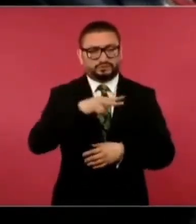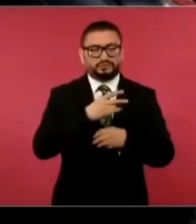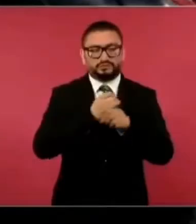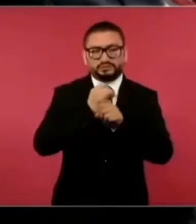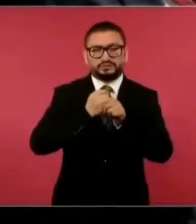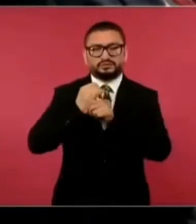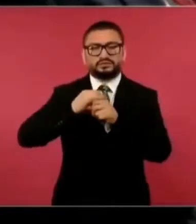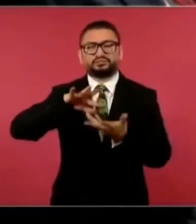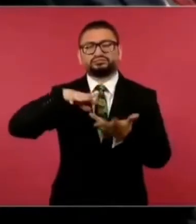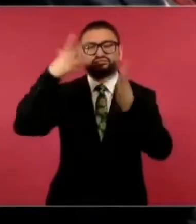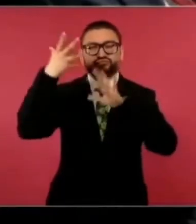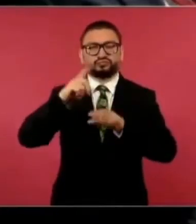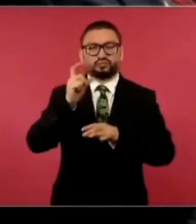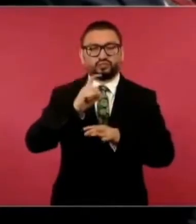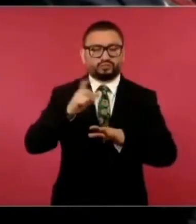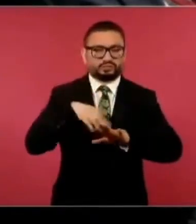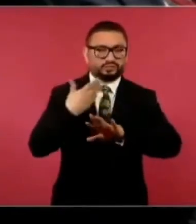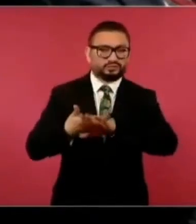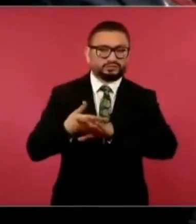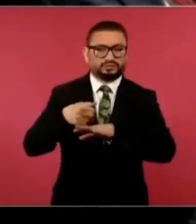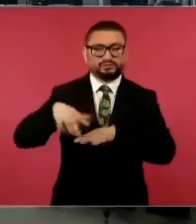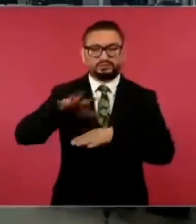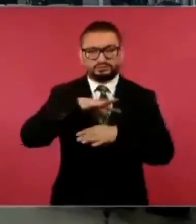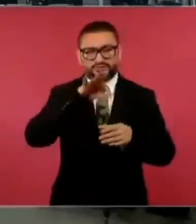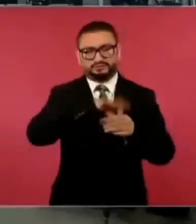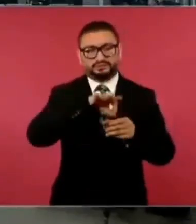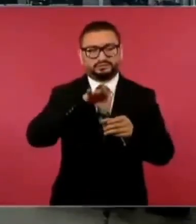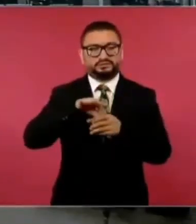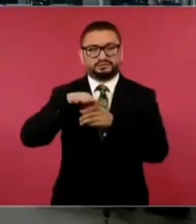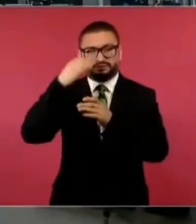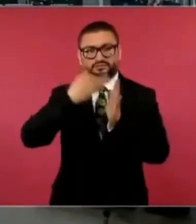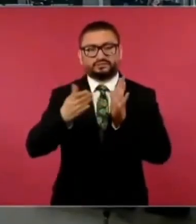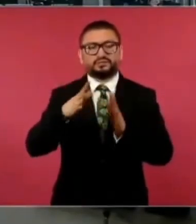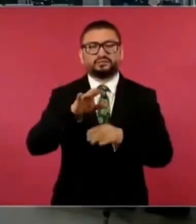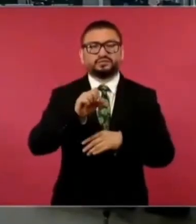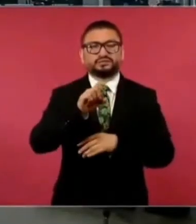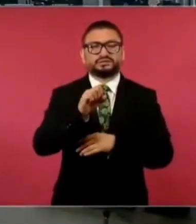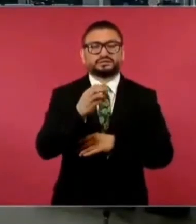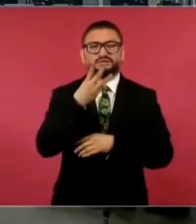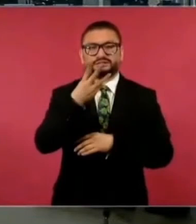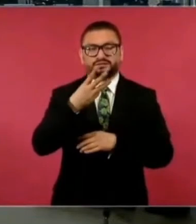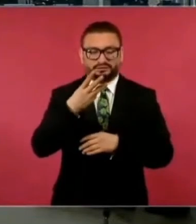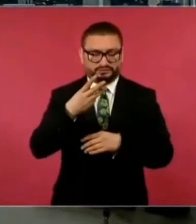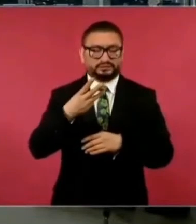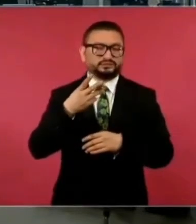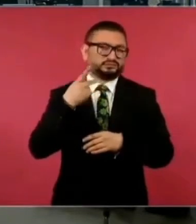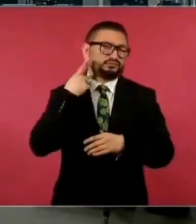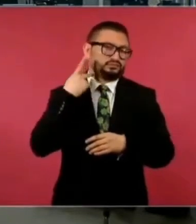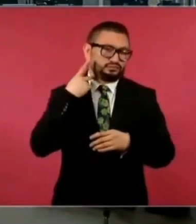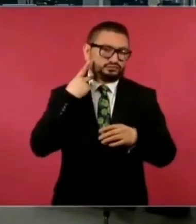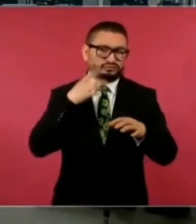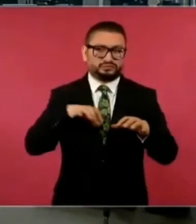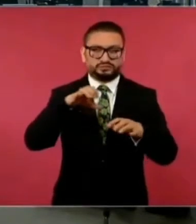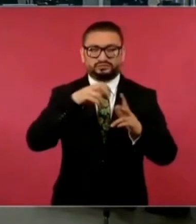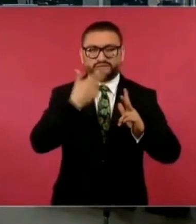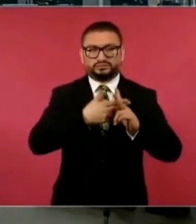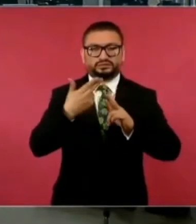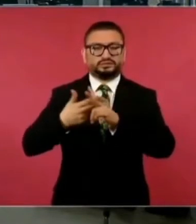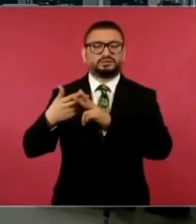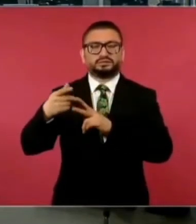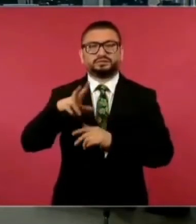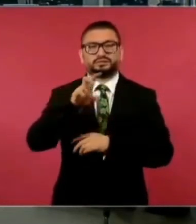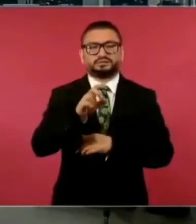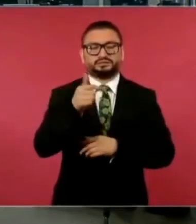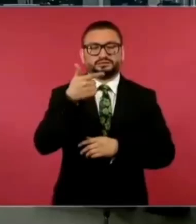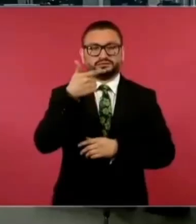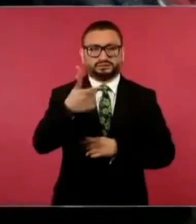violencia que se dio durante la jornada electoral, ya que 63 actores políticos fueron asesinados, de los cuales 37